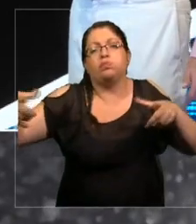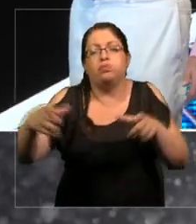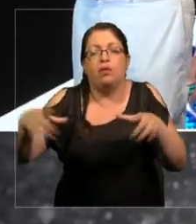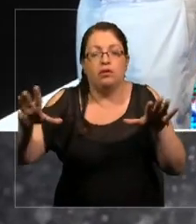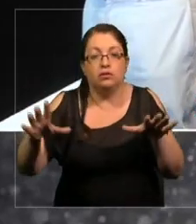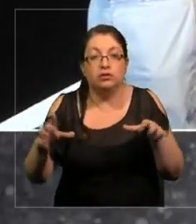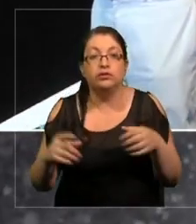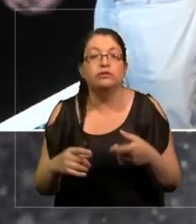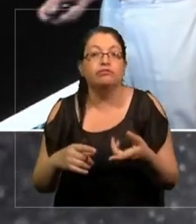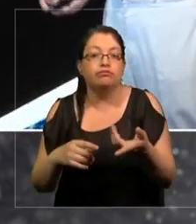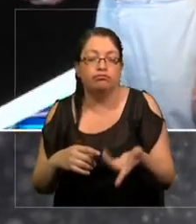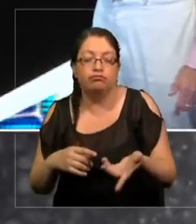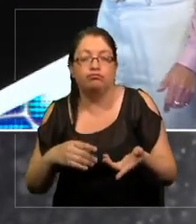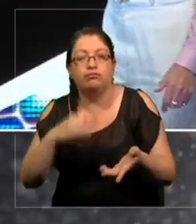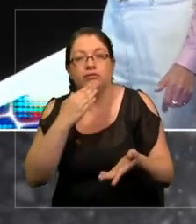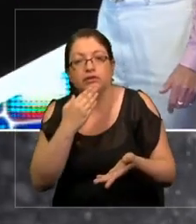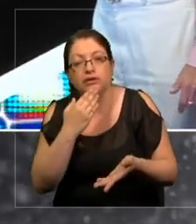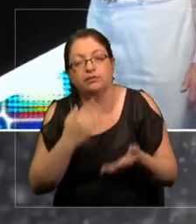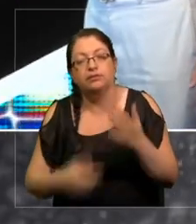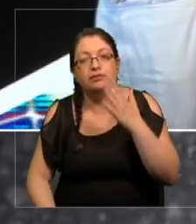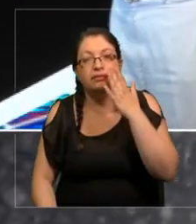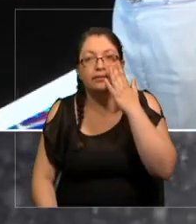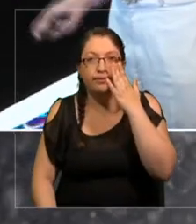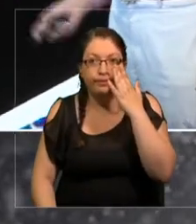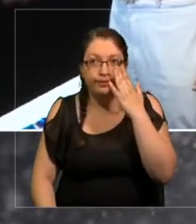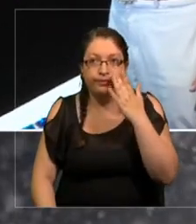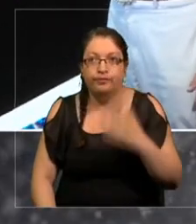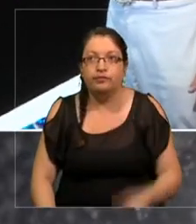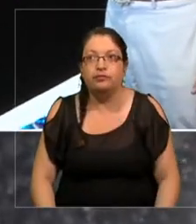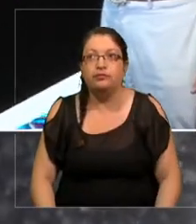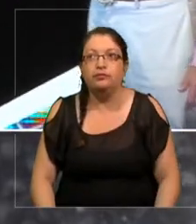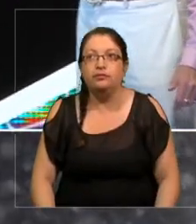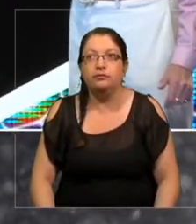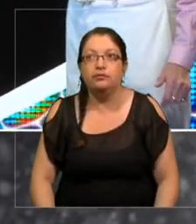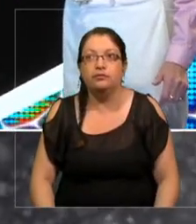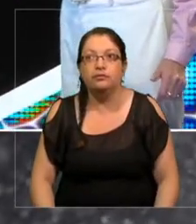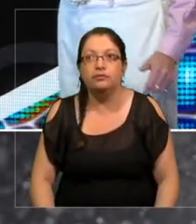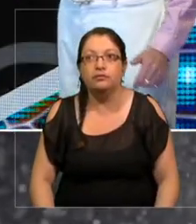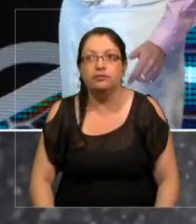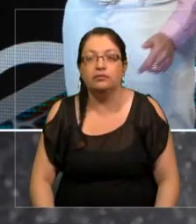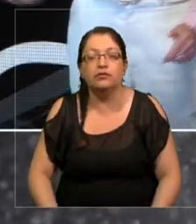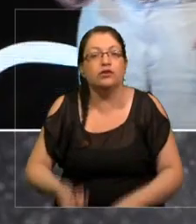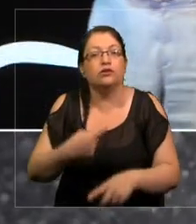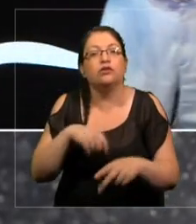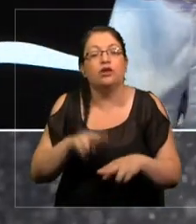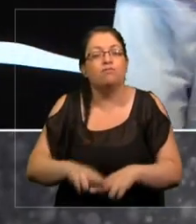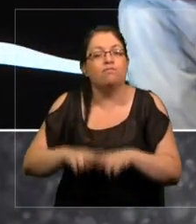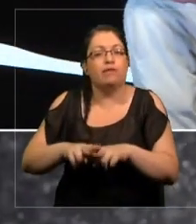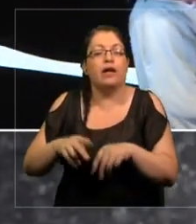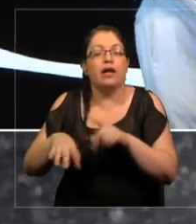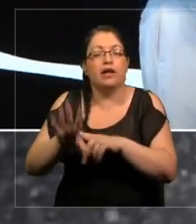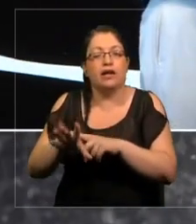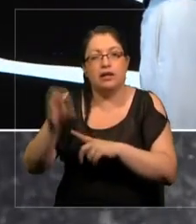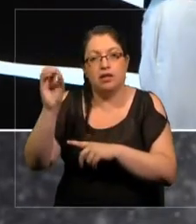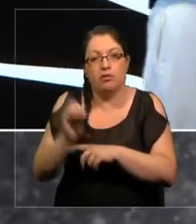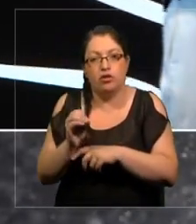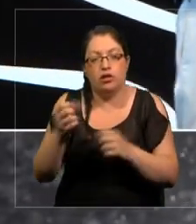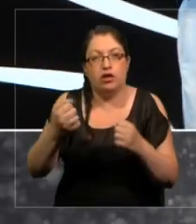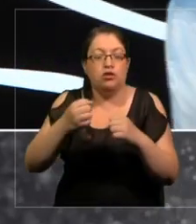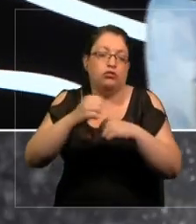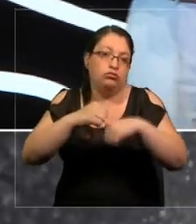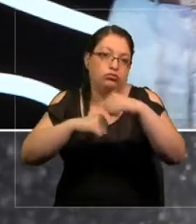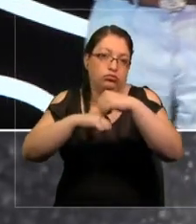Al mismo tiempo, uno ahorra el 15% de la infraestructura. Ahora voy a terminar